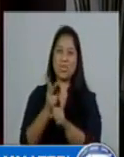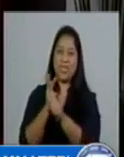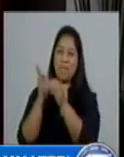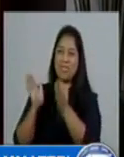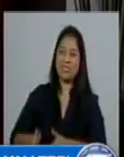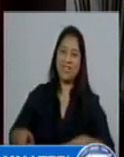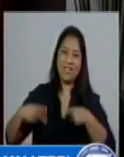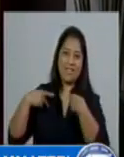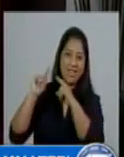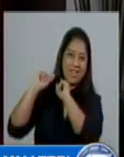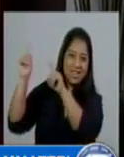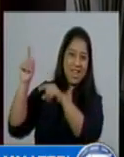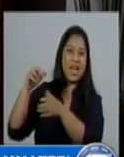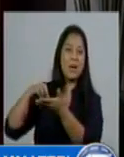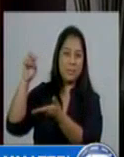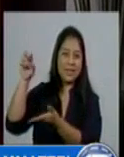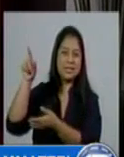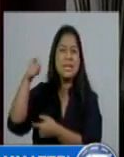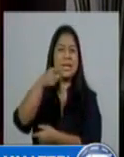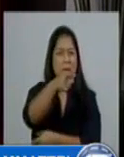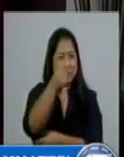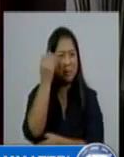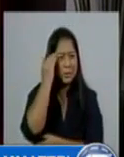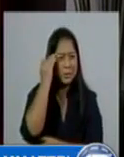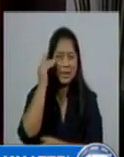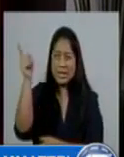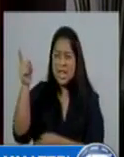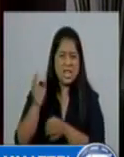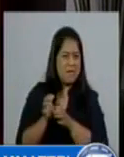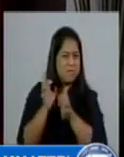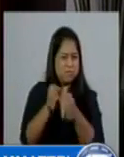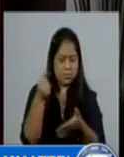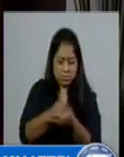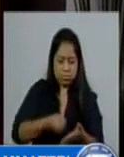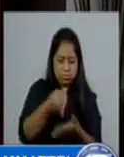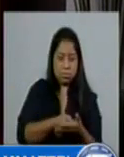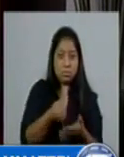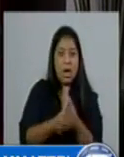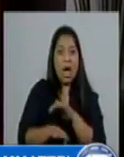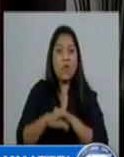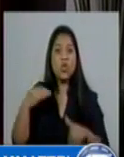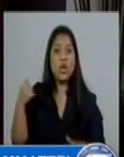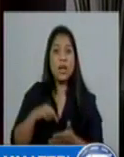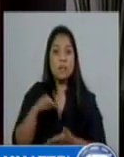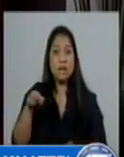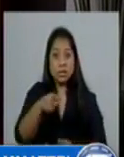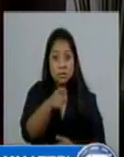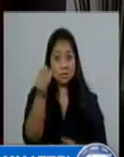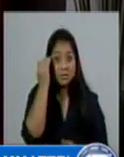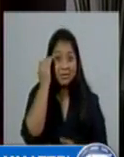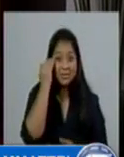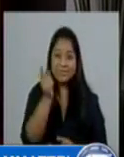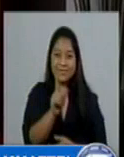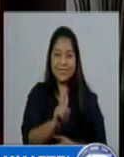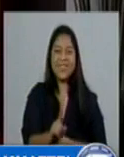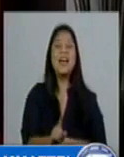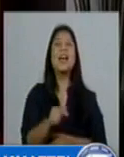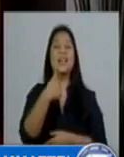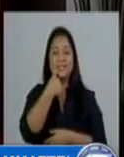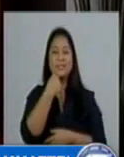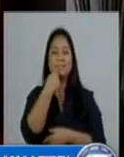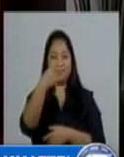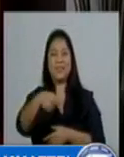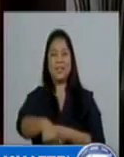así lo dijeron no saben el esfuerzo de nuestros compatriotas fuera del país. Lo dije antes y lo repito ahora.